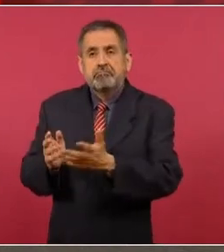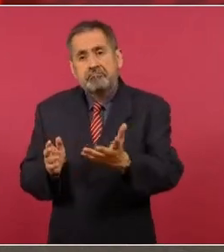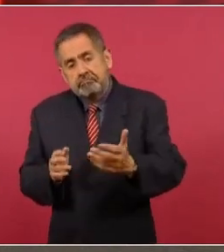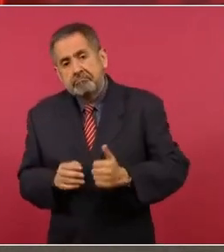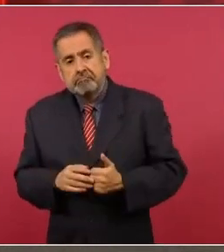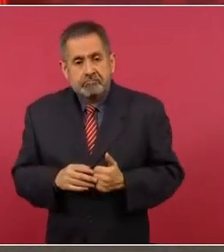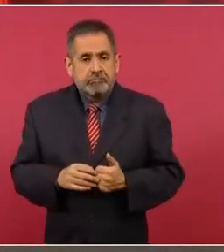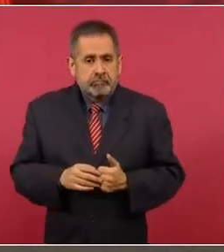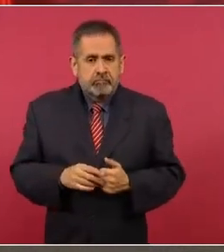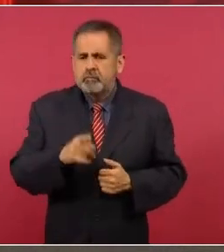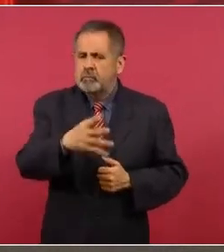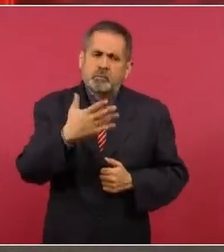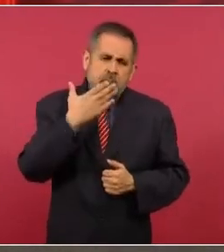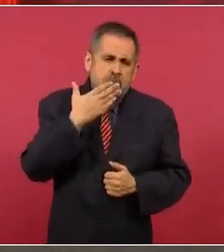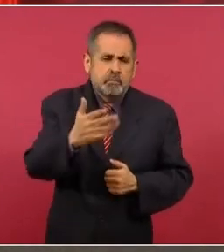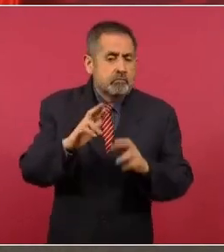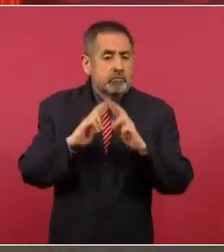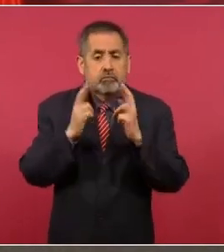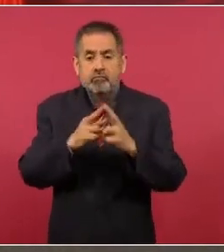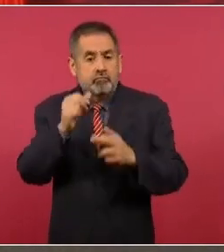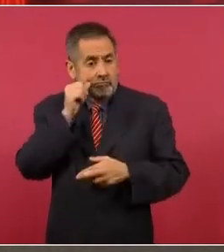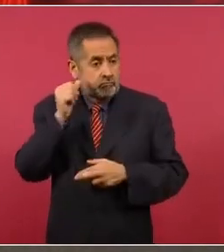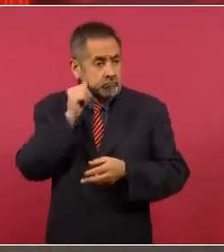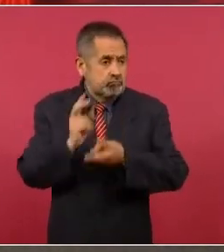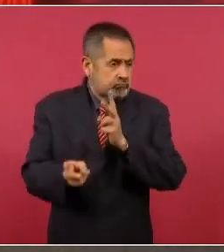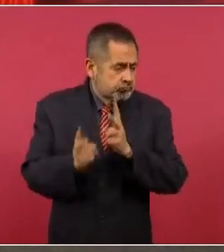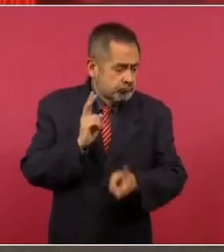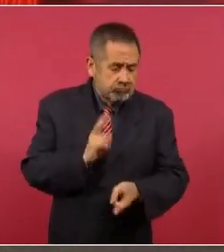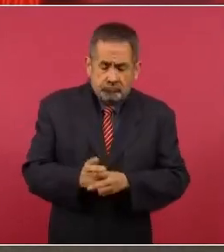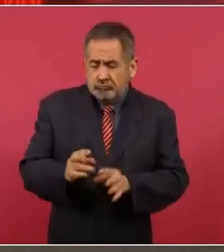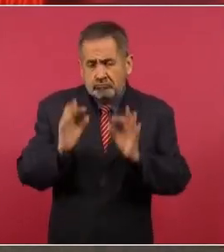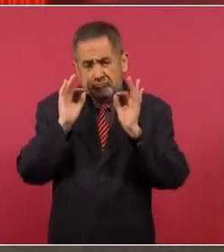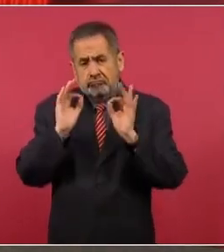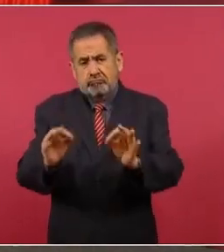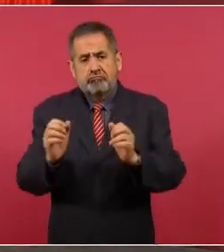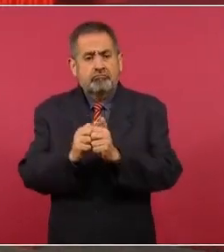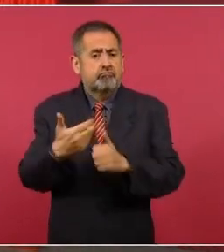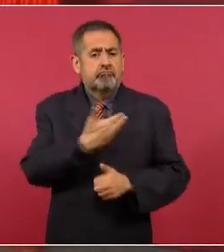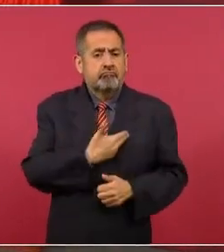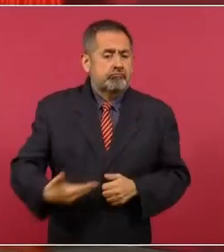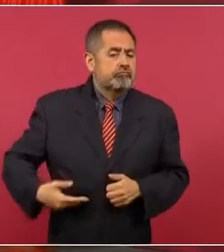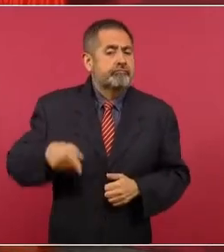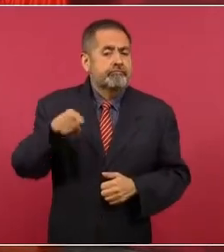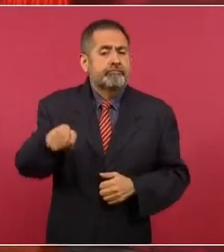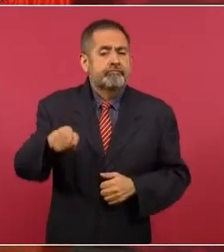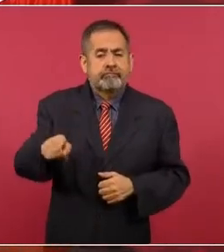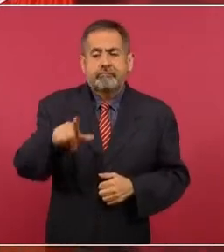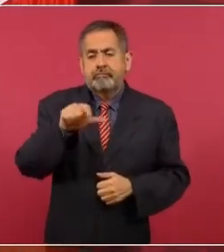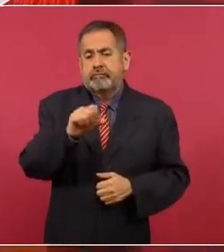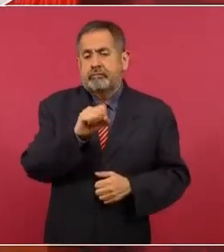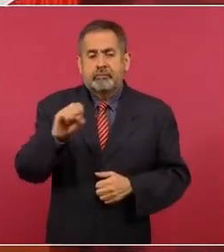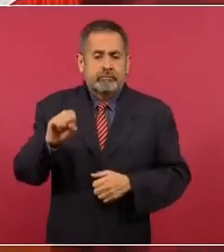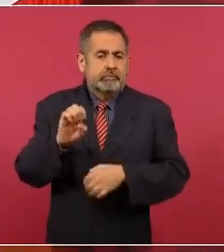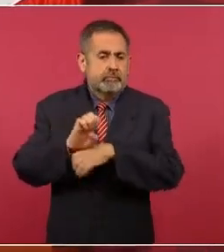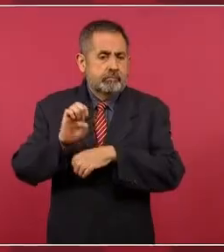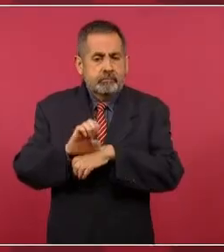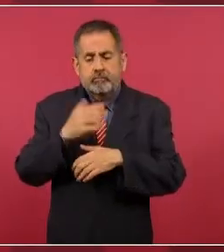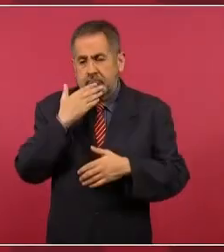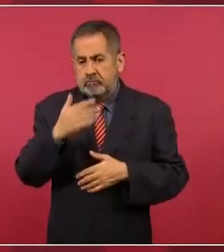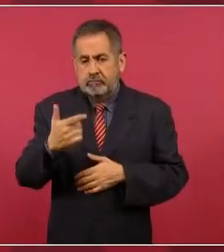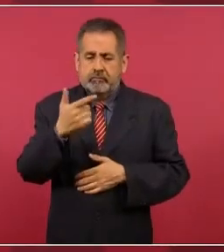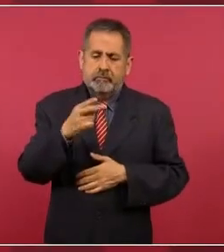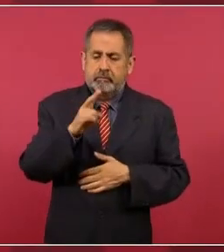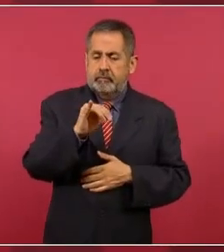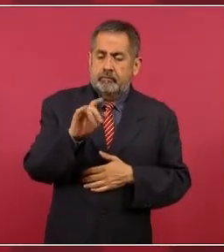por cierto, también una muy buena reunión ayer con él, con el presidente Blasso, Guillermo